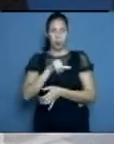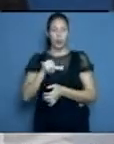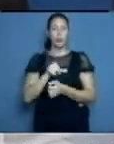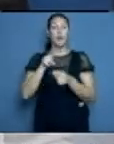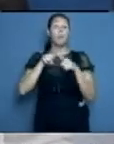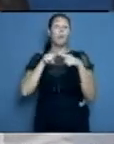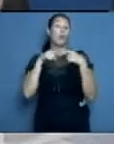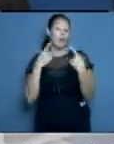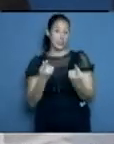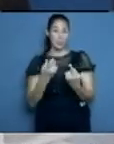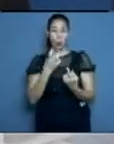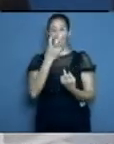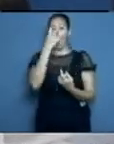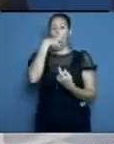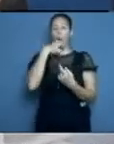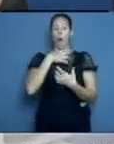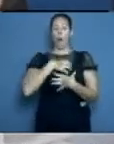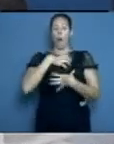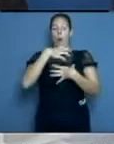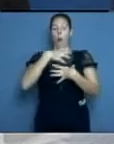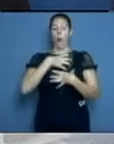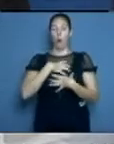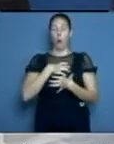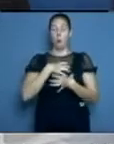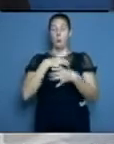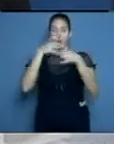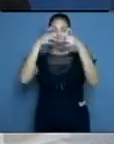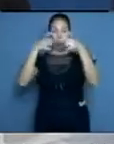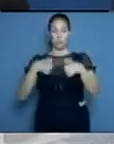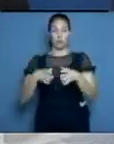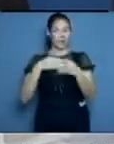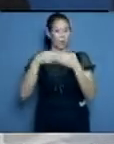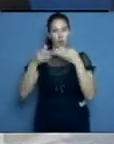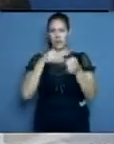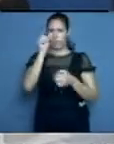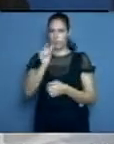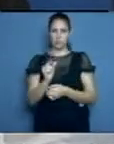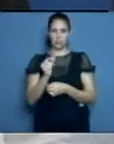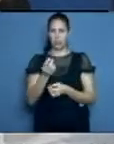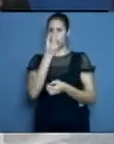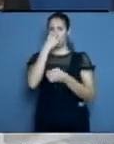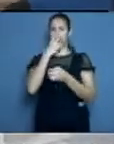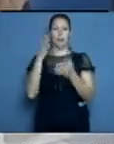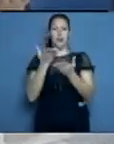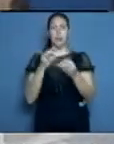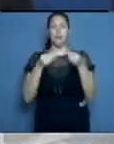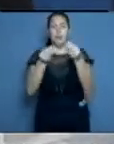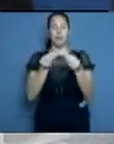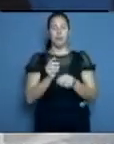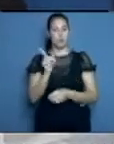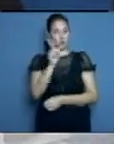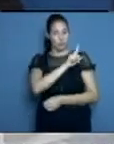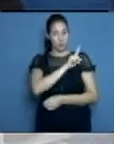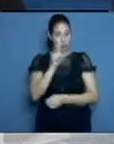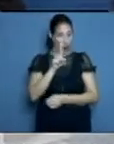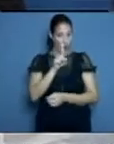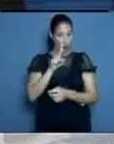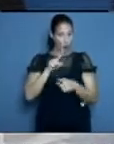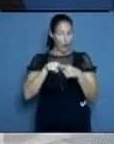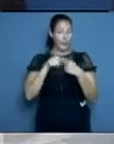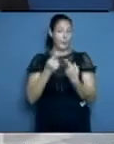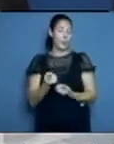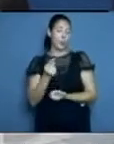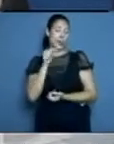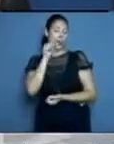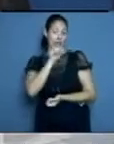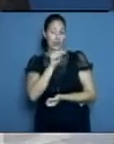racional y bien justificada, guiado por los parámetros de oxigenación de la sangre. Porque un paciente